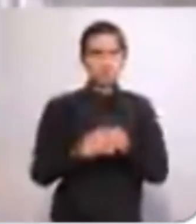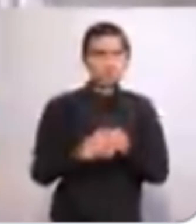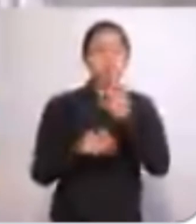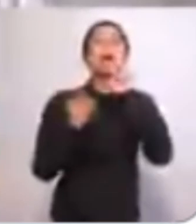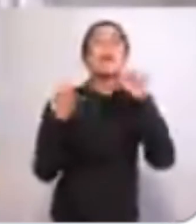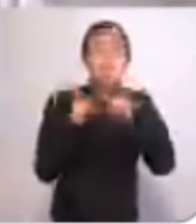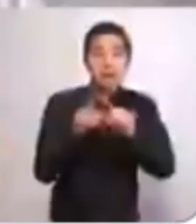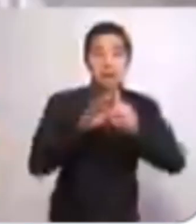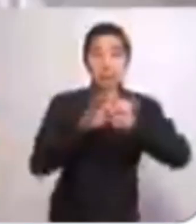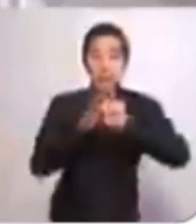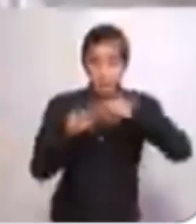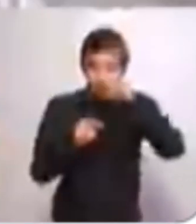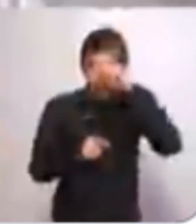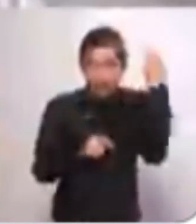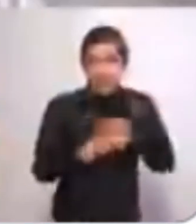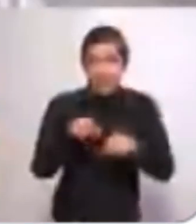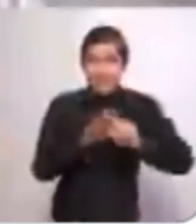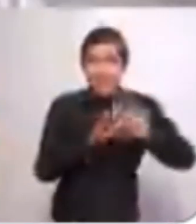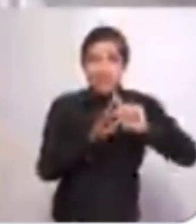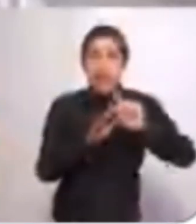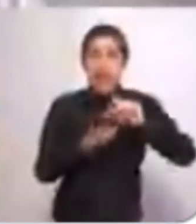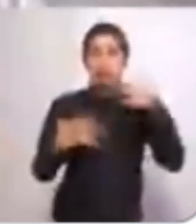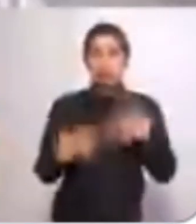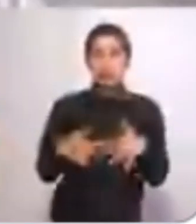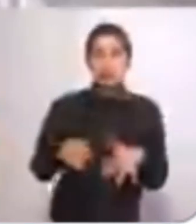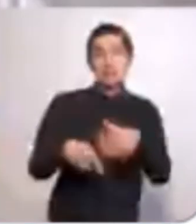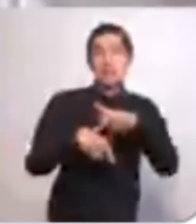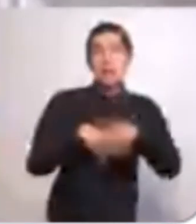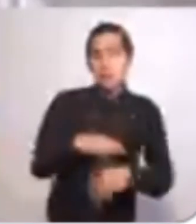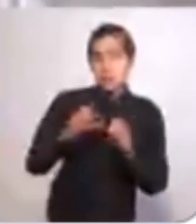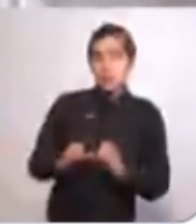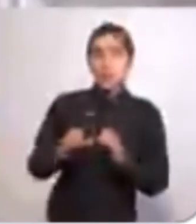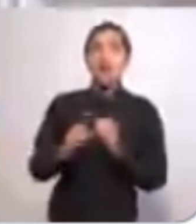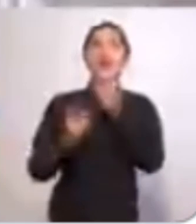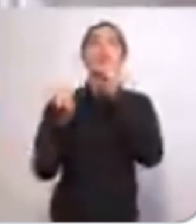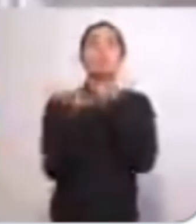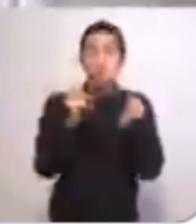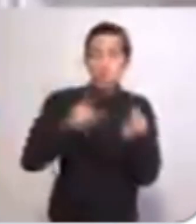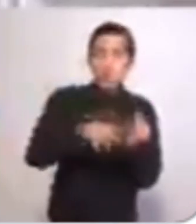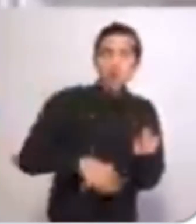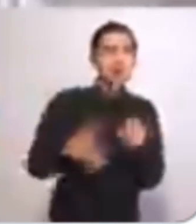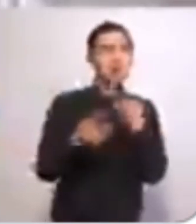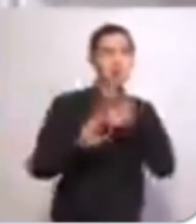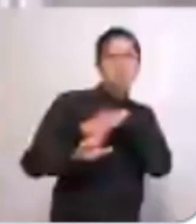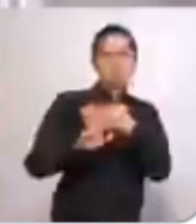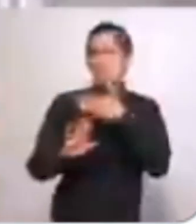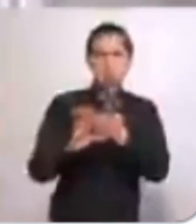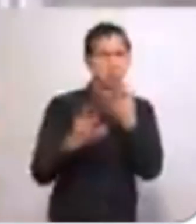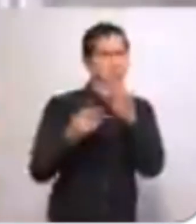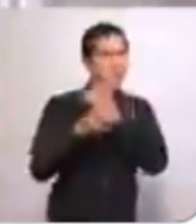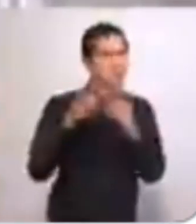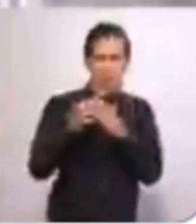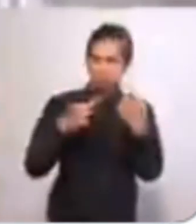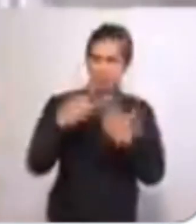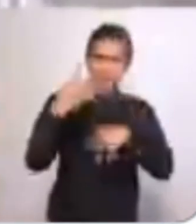que ha calificado a los migrantes mexicanos como una amenaza y que ha desacreditado a nuestro pueblo de todas las formas